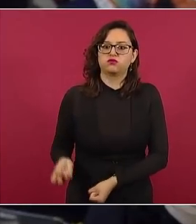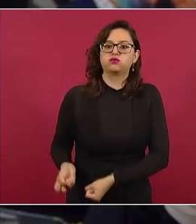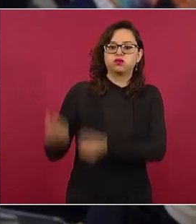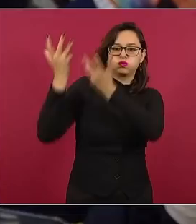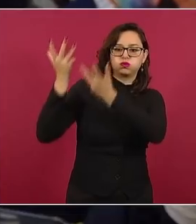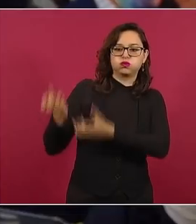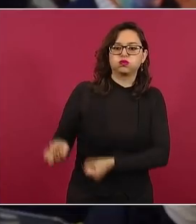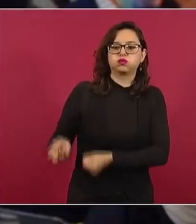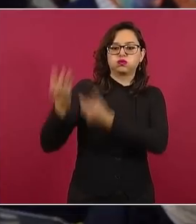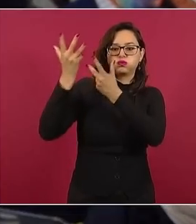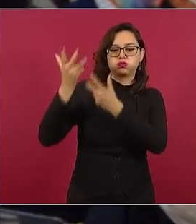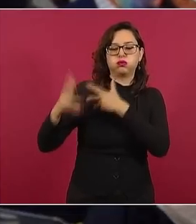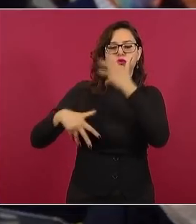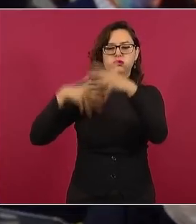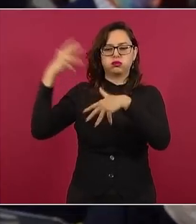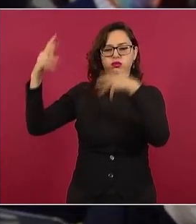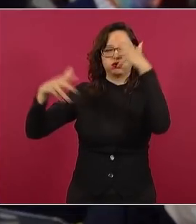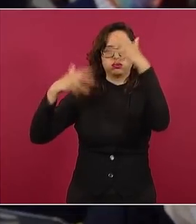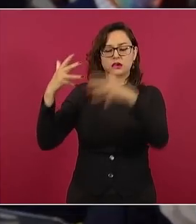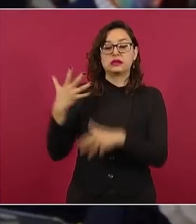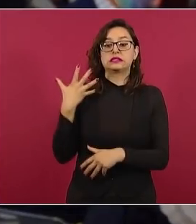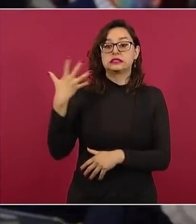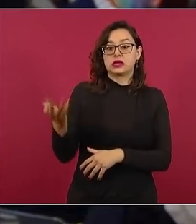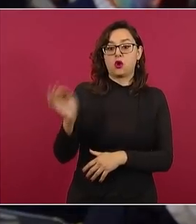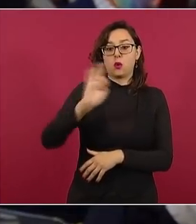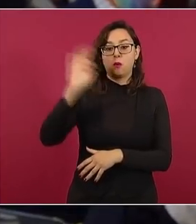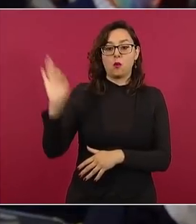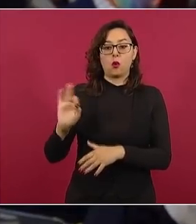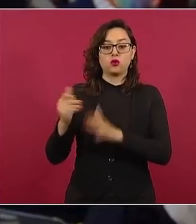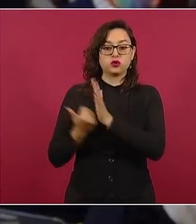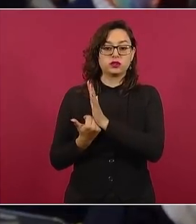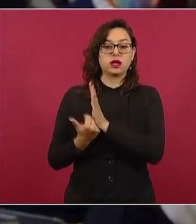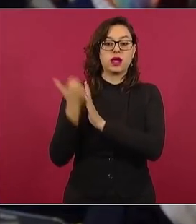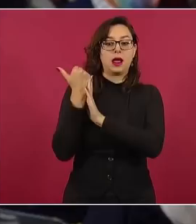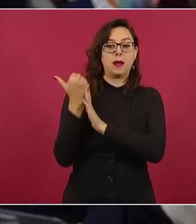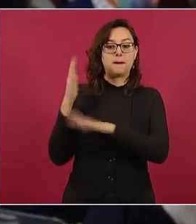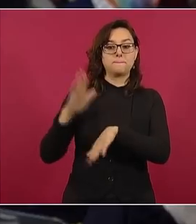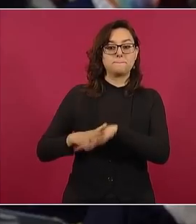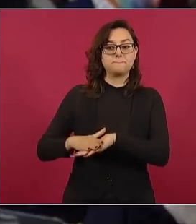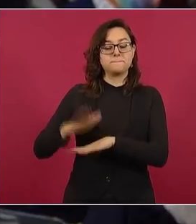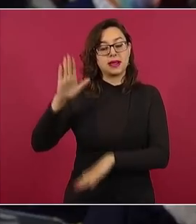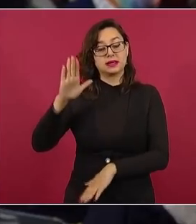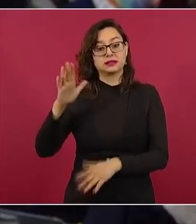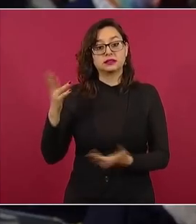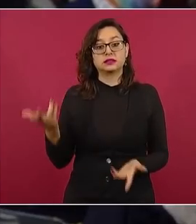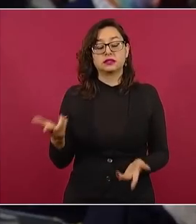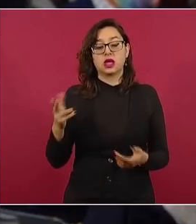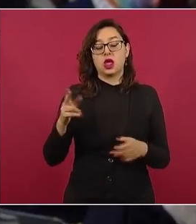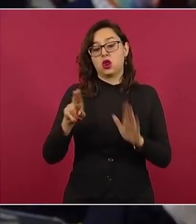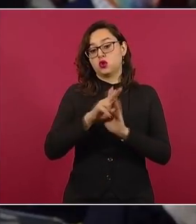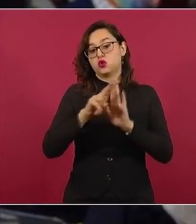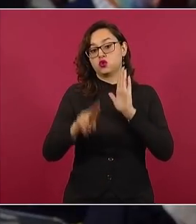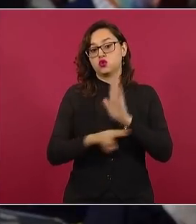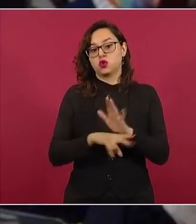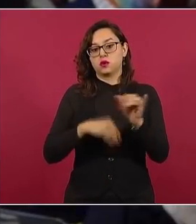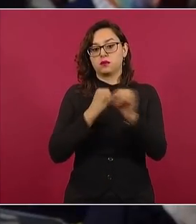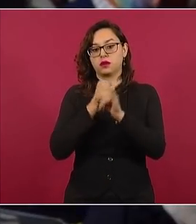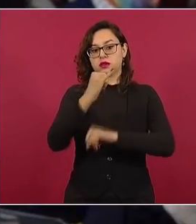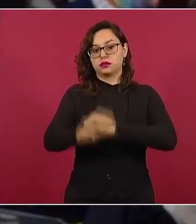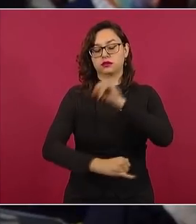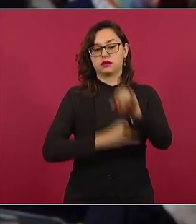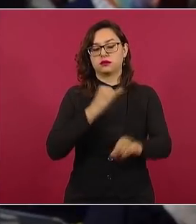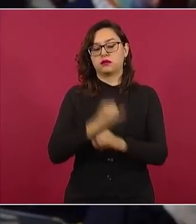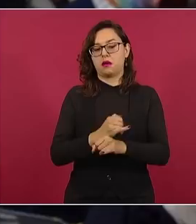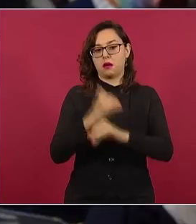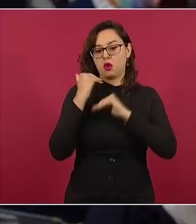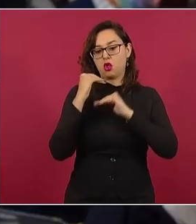atmósfera y que estaría rondando un poco más del 5 por ciento actualmente, cuando la norma internacional marca que lo máximo sería 2